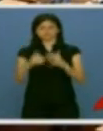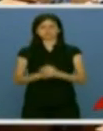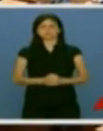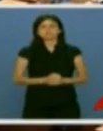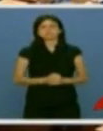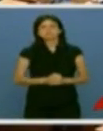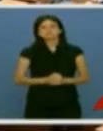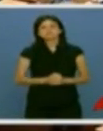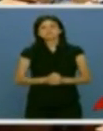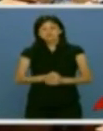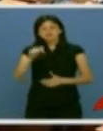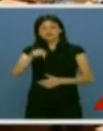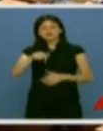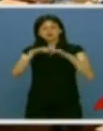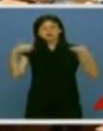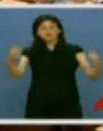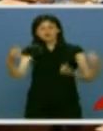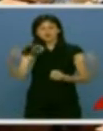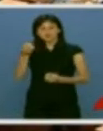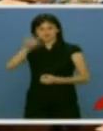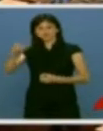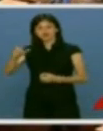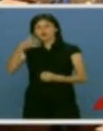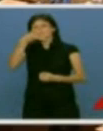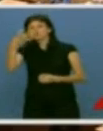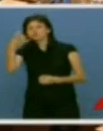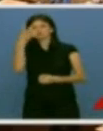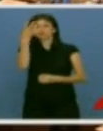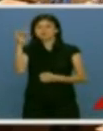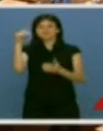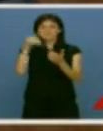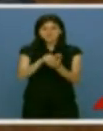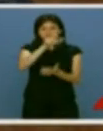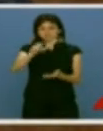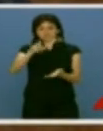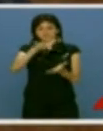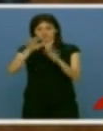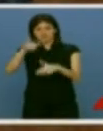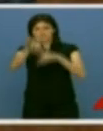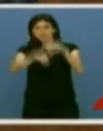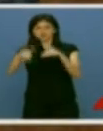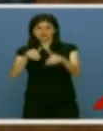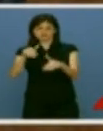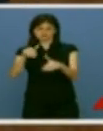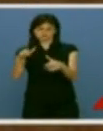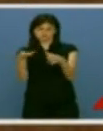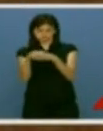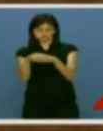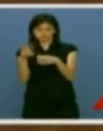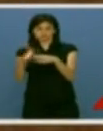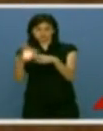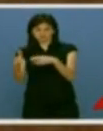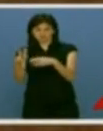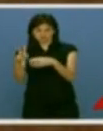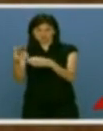Orgullo por representar en esta Cámara la voz de más de 440.000 castellanos y leoneses que han votado a este proyecto político. Me quiero